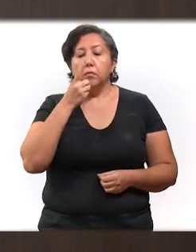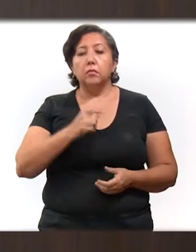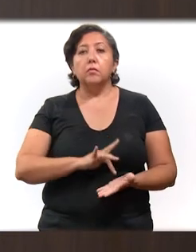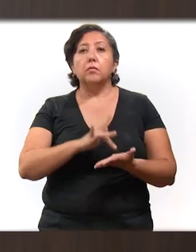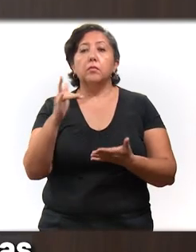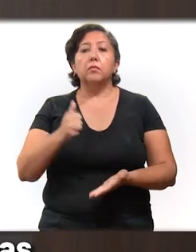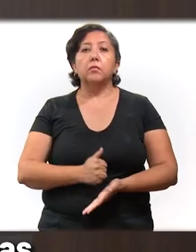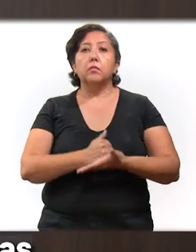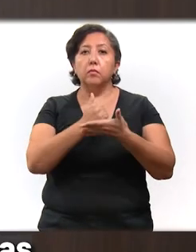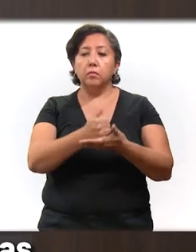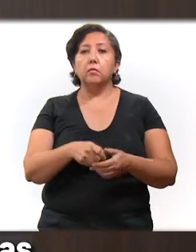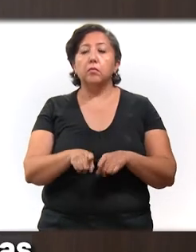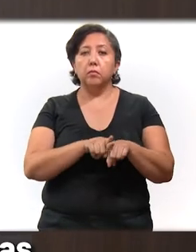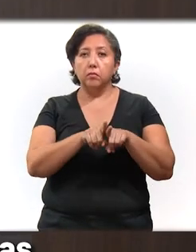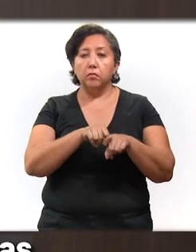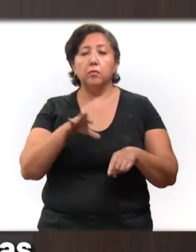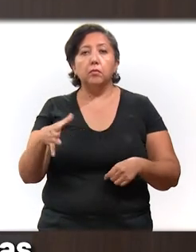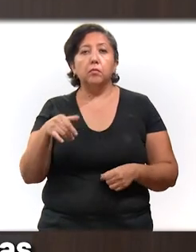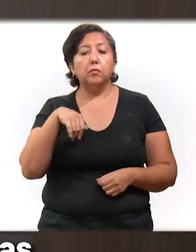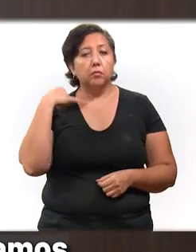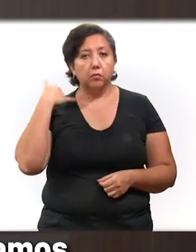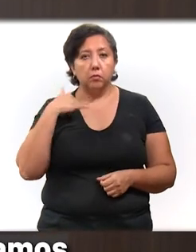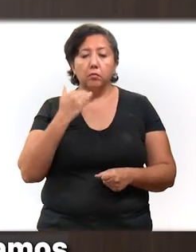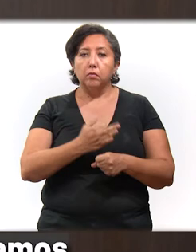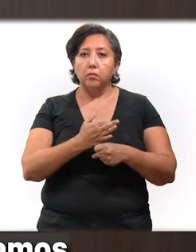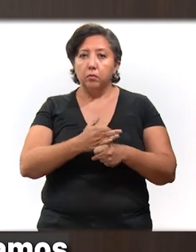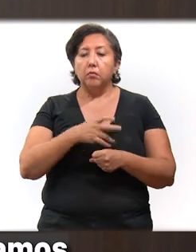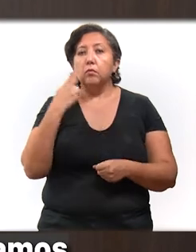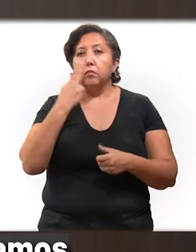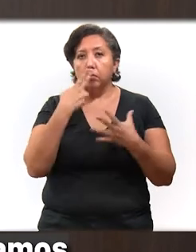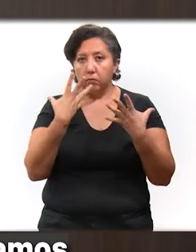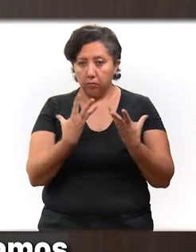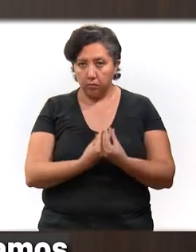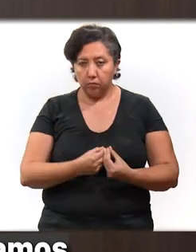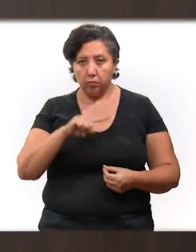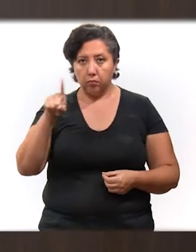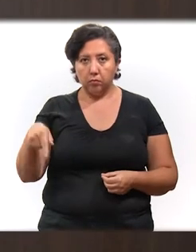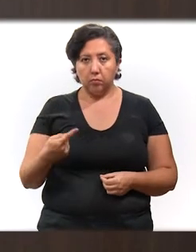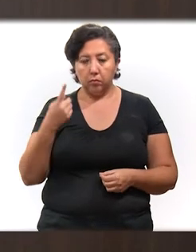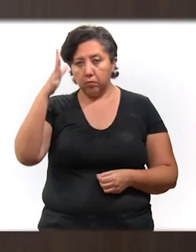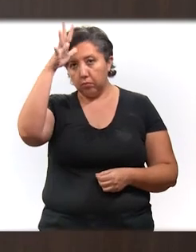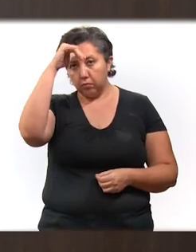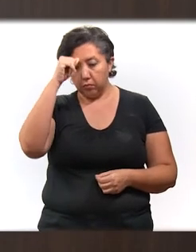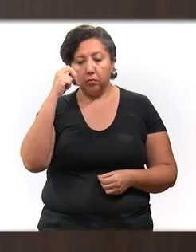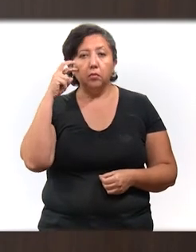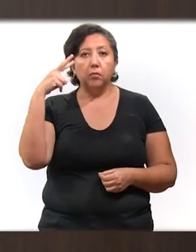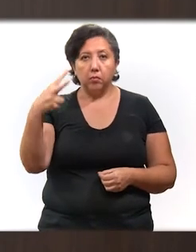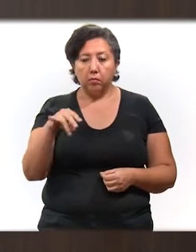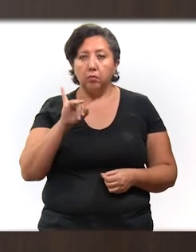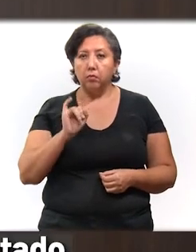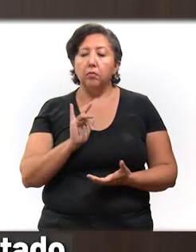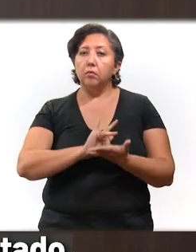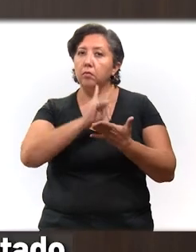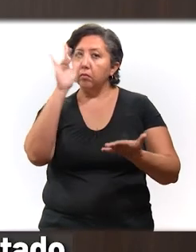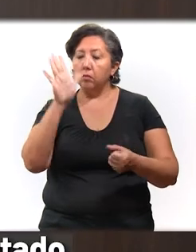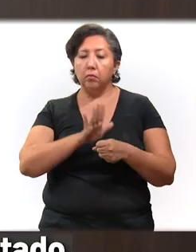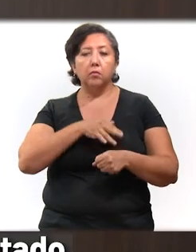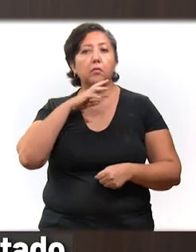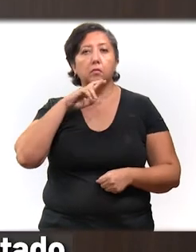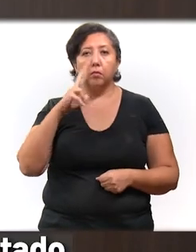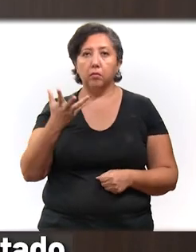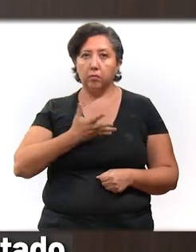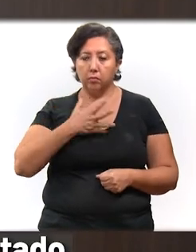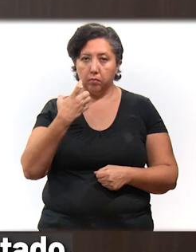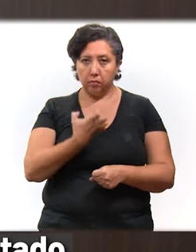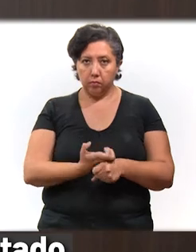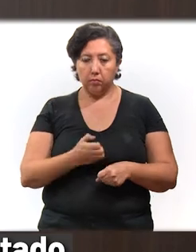por solidarizarse con sus hermanos y hermanas yucatecas en los momentos donde lo que necesitábamos era consenso y lo encontramos. Gracias por ser lo